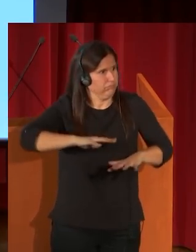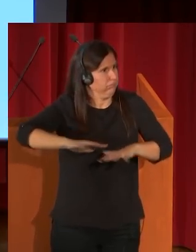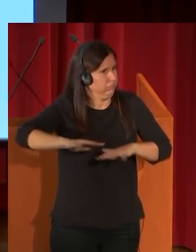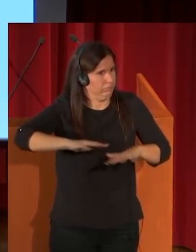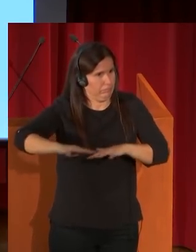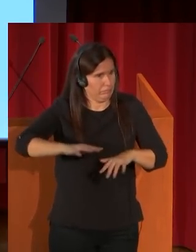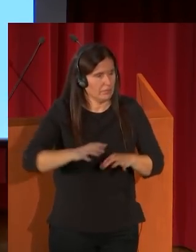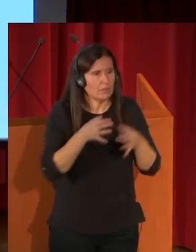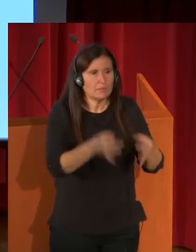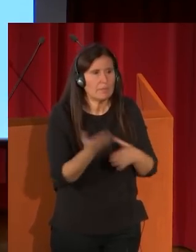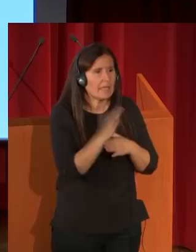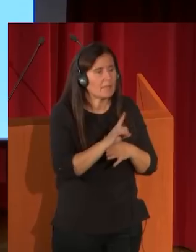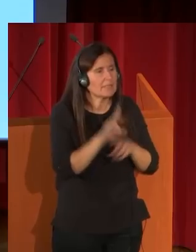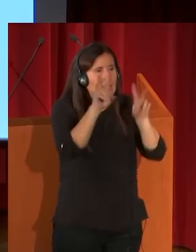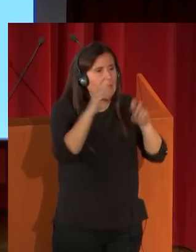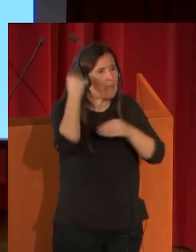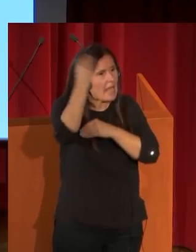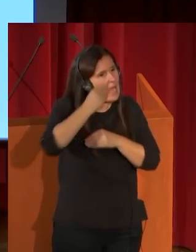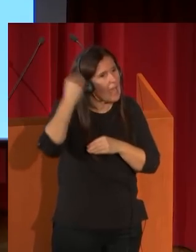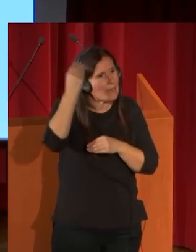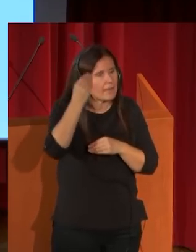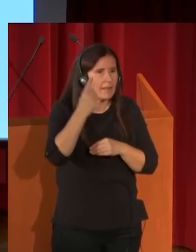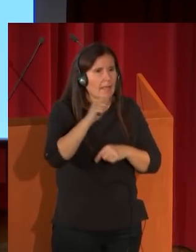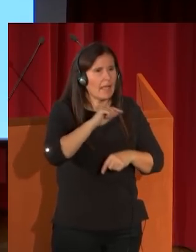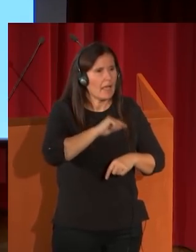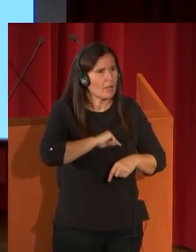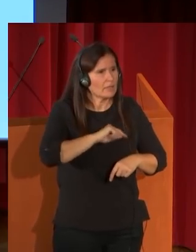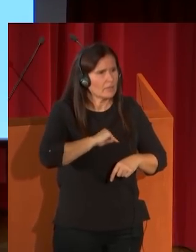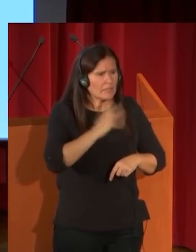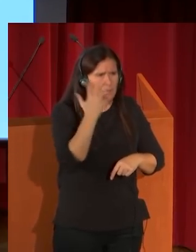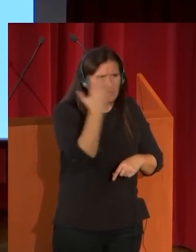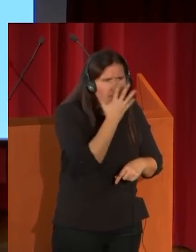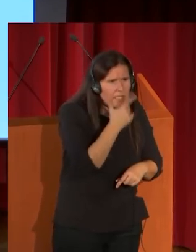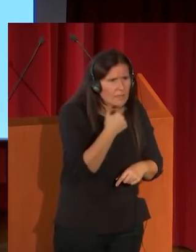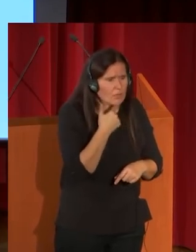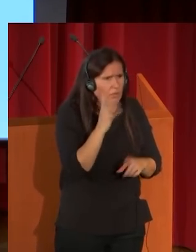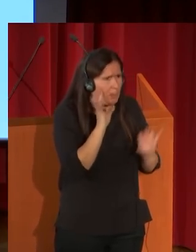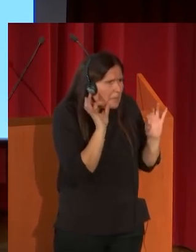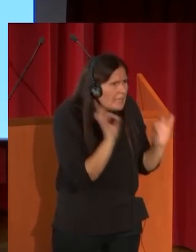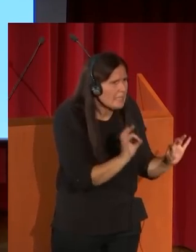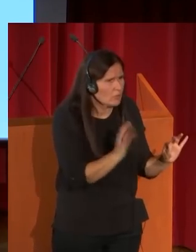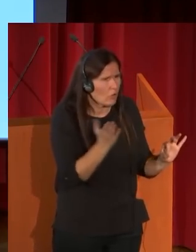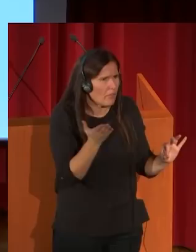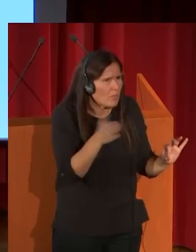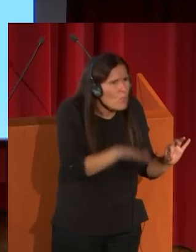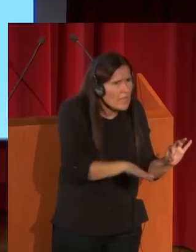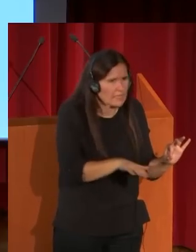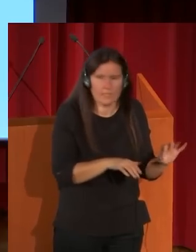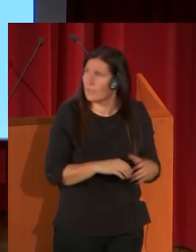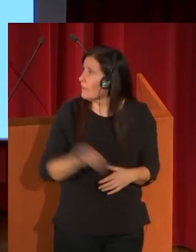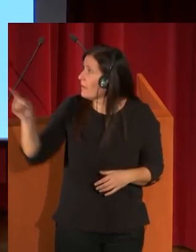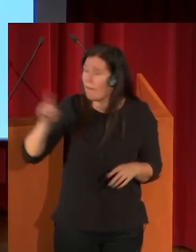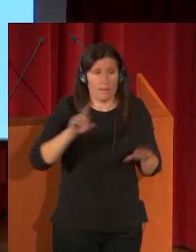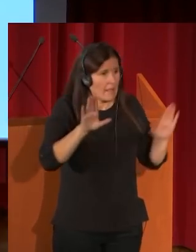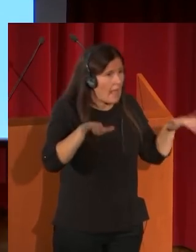representan los temas árabes, hay una sensación de misterio, de peligro, de muerte. Aquí está esta osamenta, están las